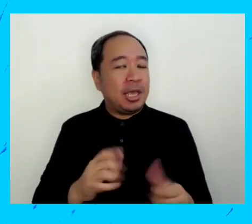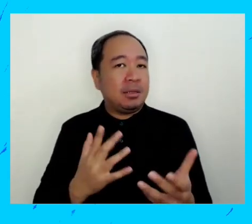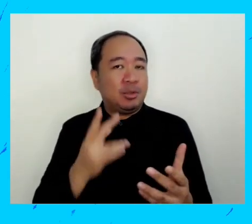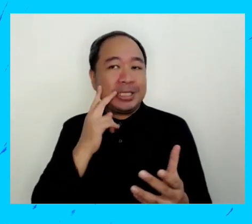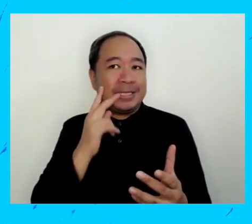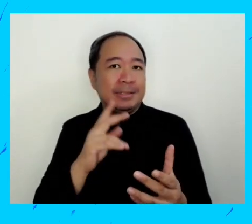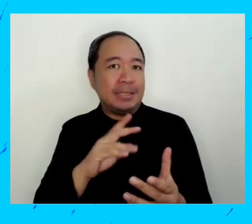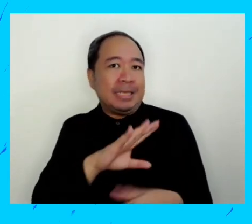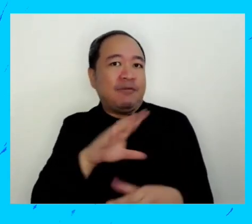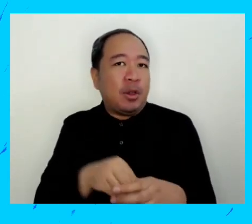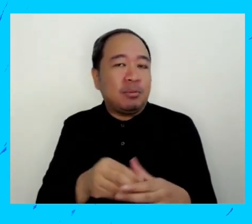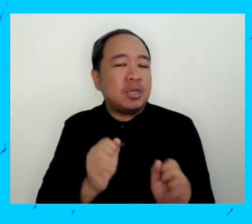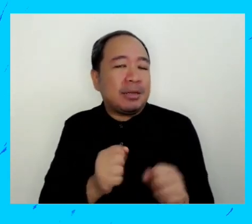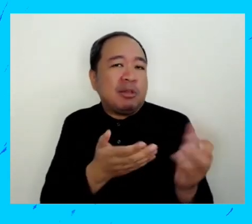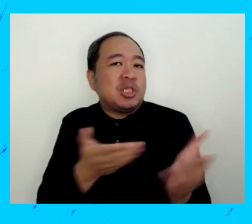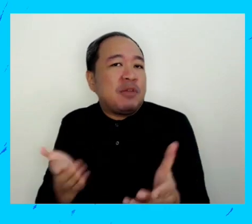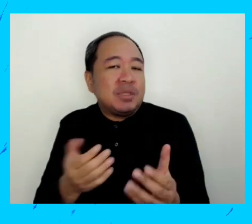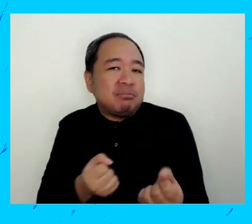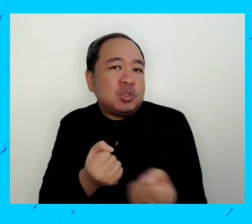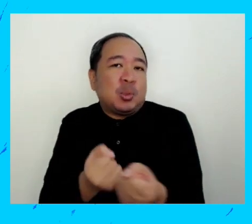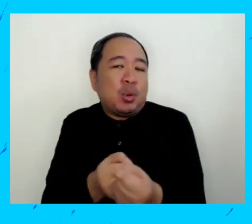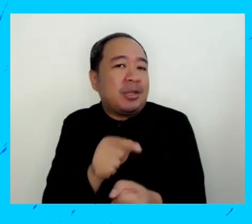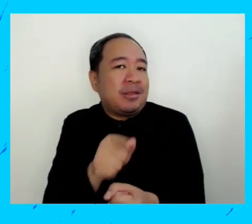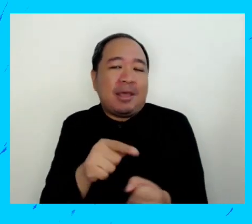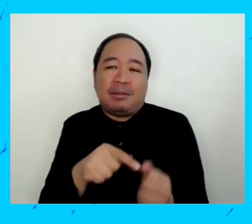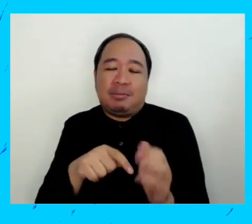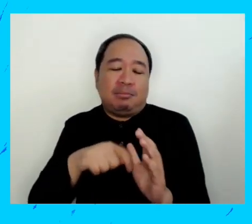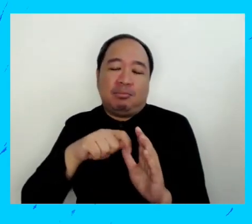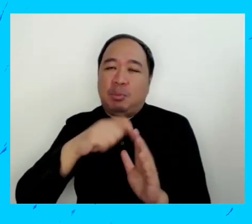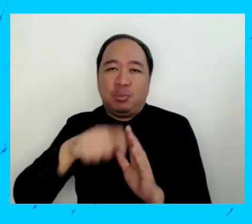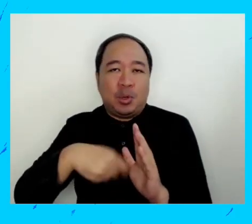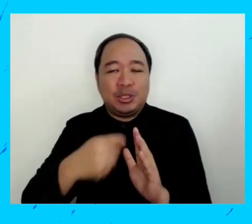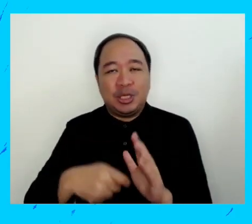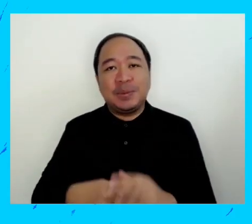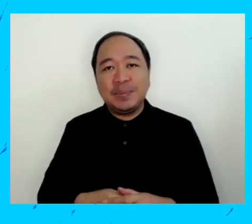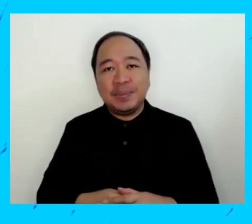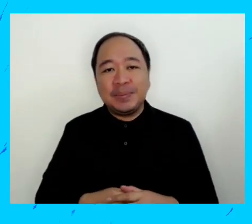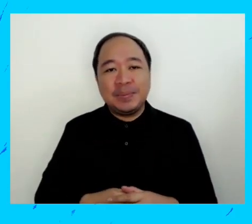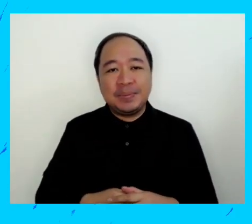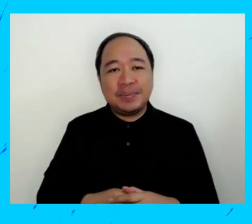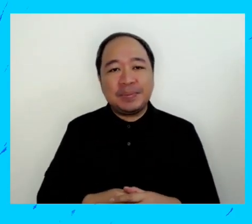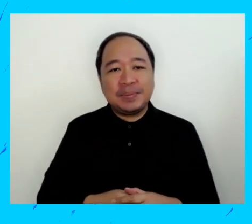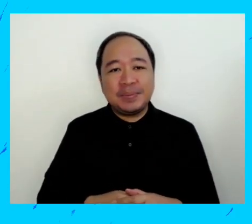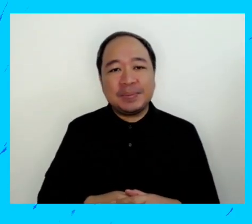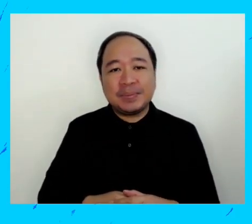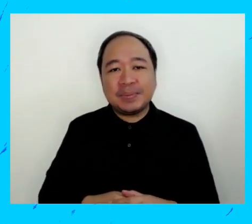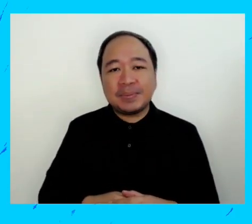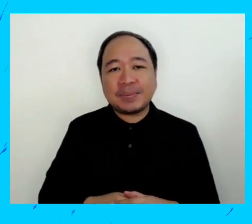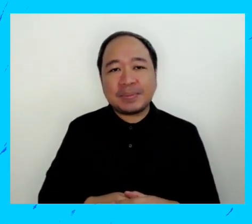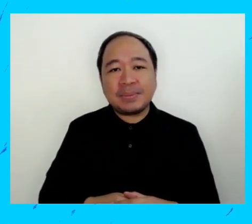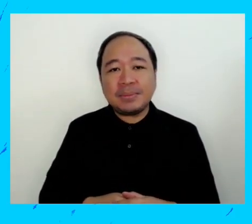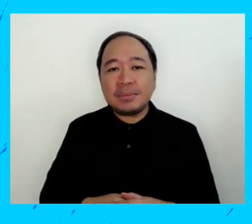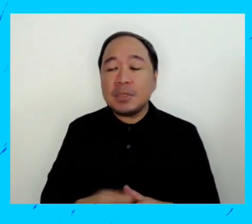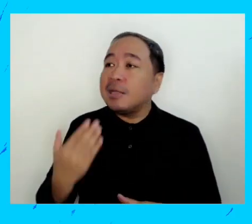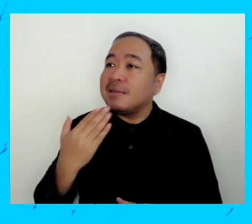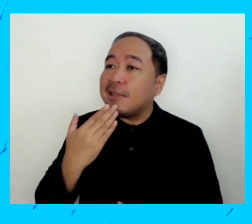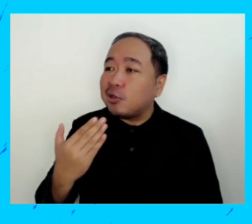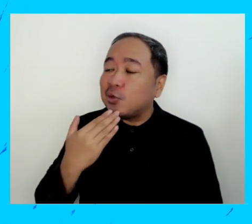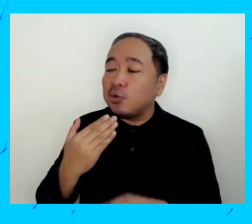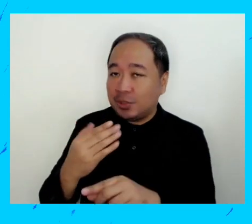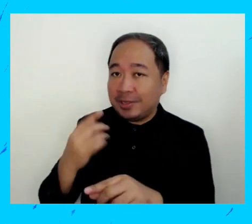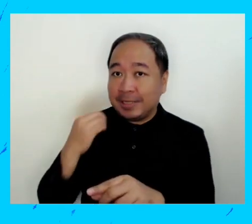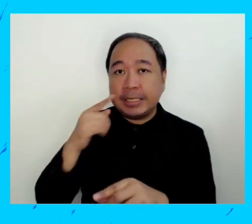sientan aquí, van a apoyarnos y van a querer trabajar con estos servicios y programas.